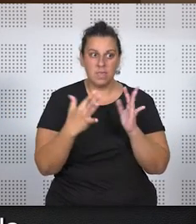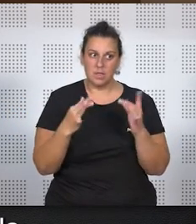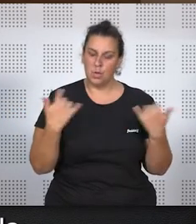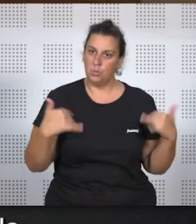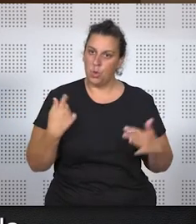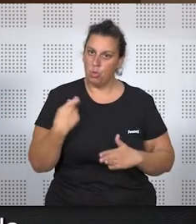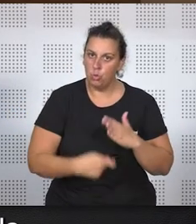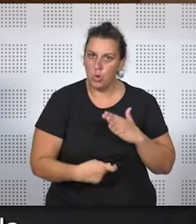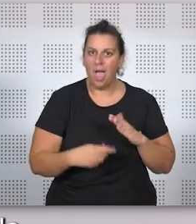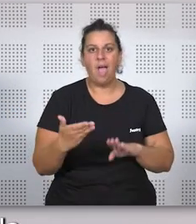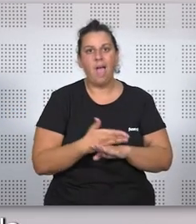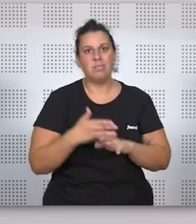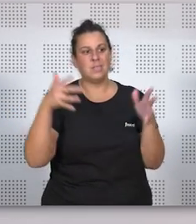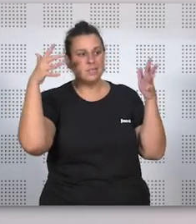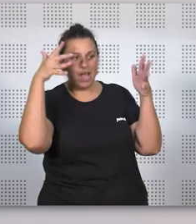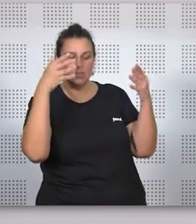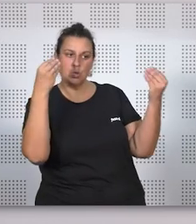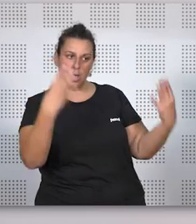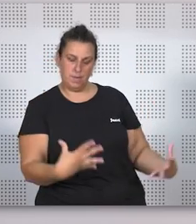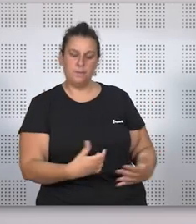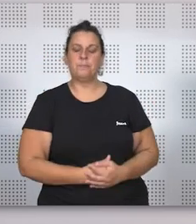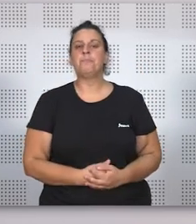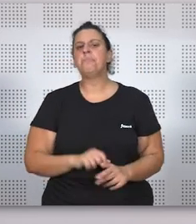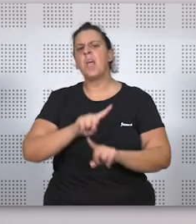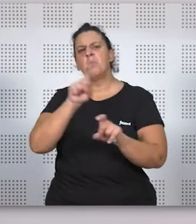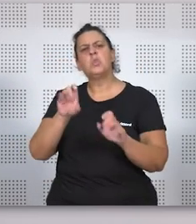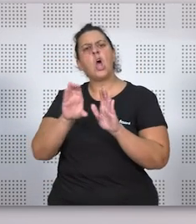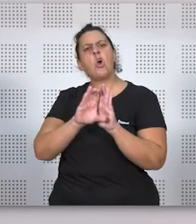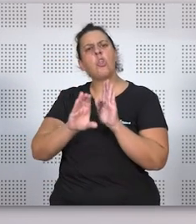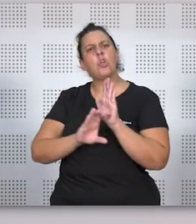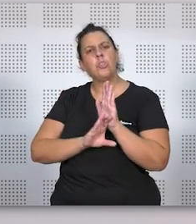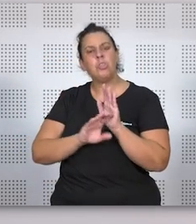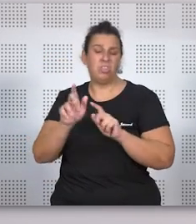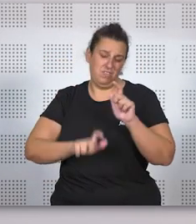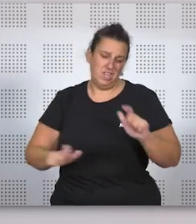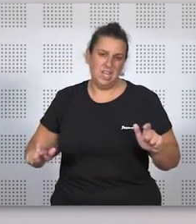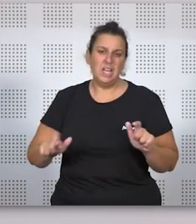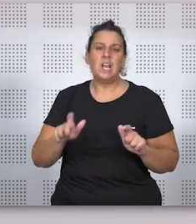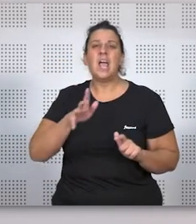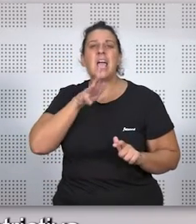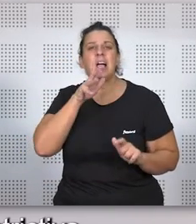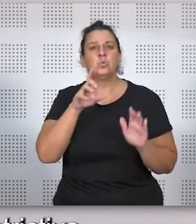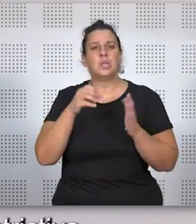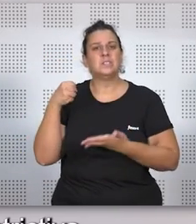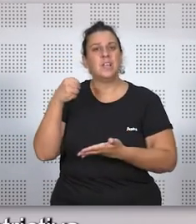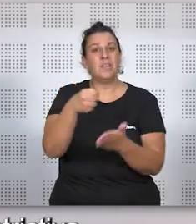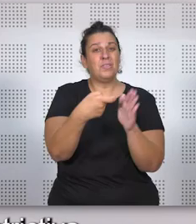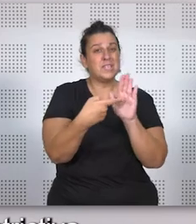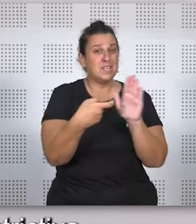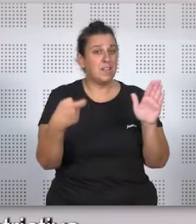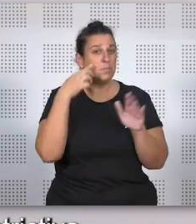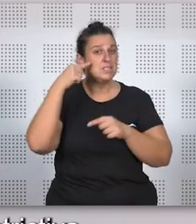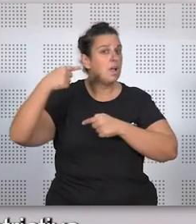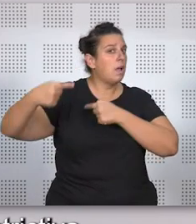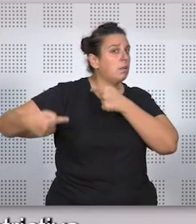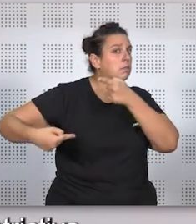debidamente asesorada. El Código Civil contempla unas causas tasadas de desheredación y además, tradicionalmente,